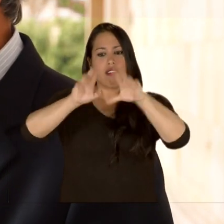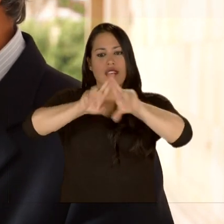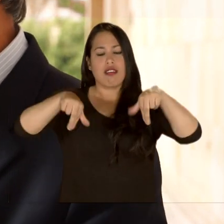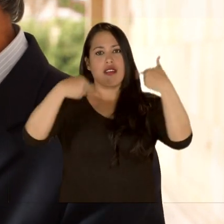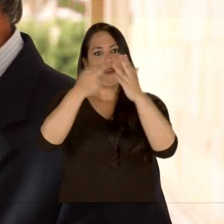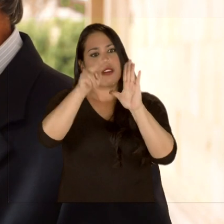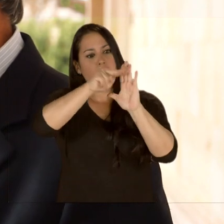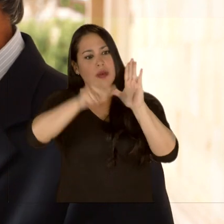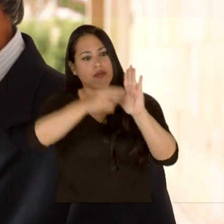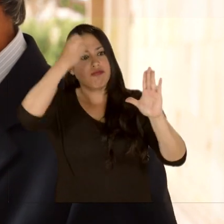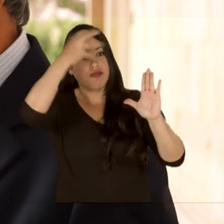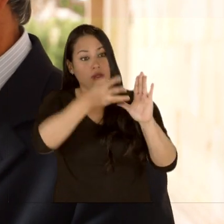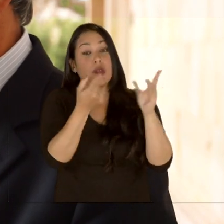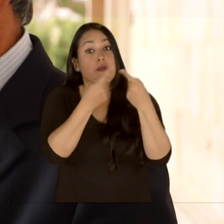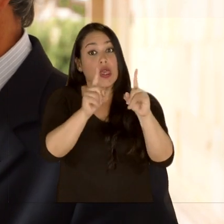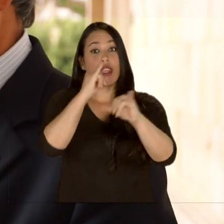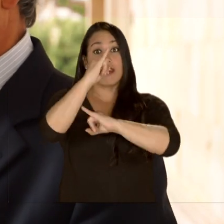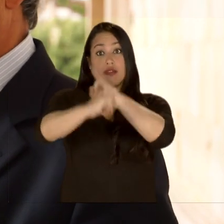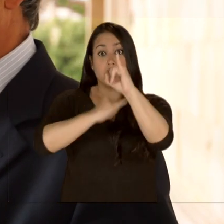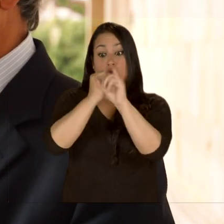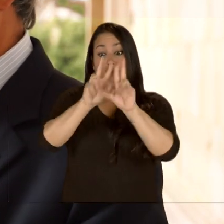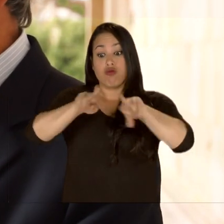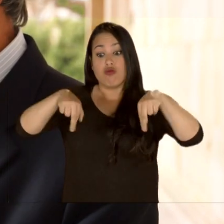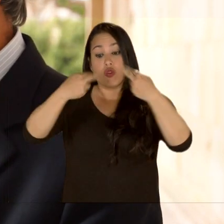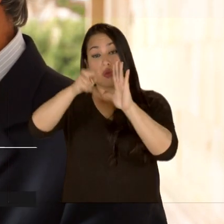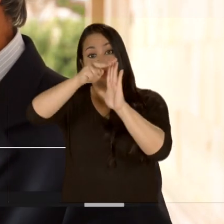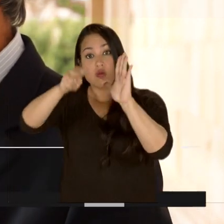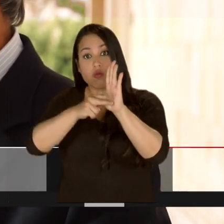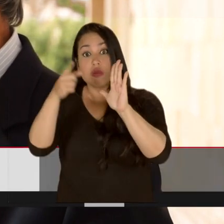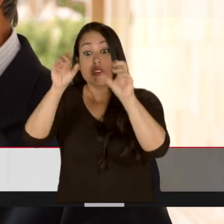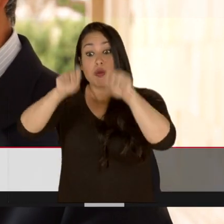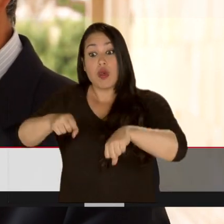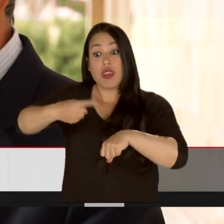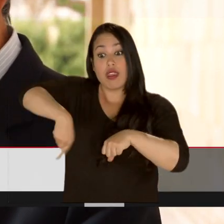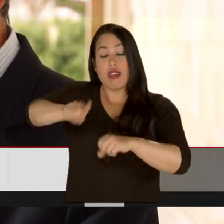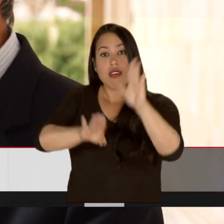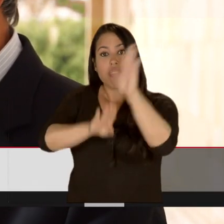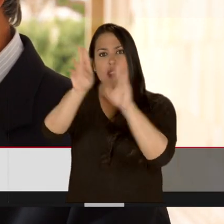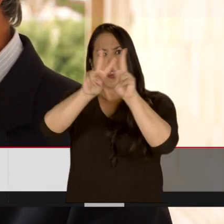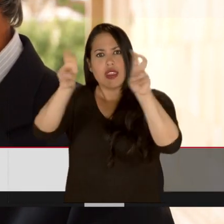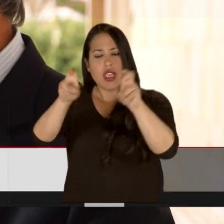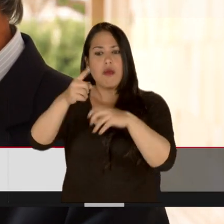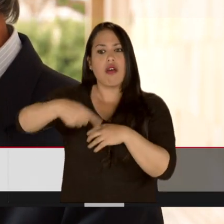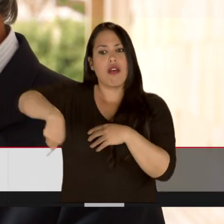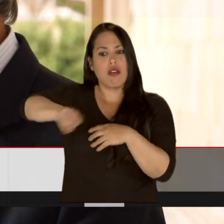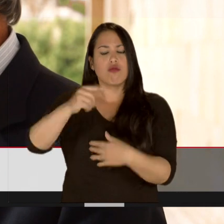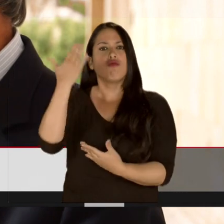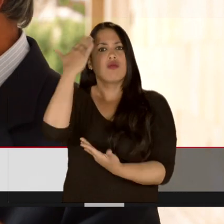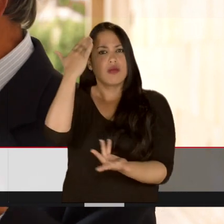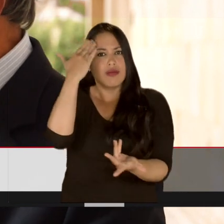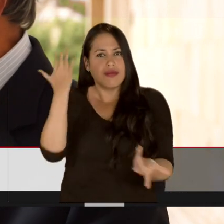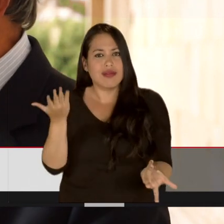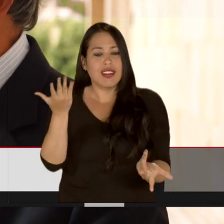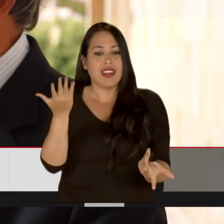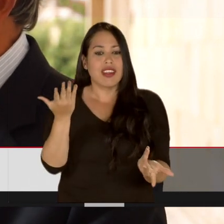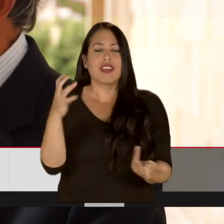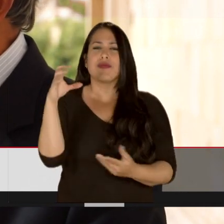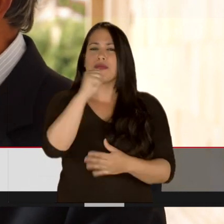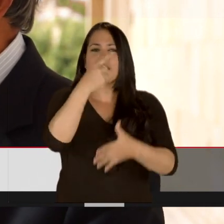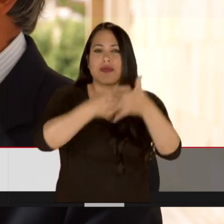convención, no menos cierto es que la convención, de alguna manera, al tratar de desarrollar este tema, tiene que